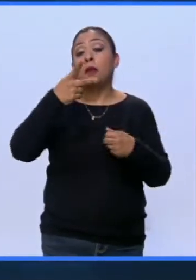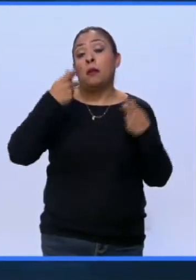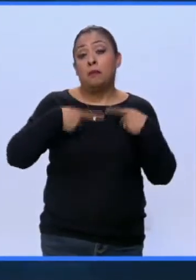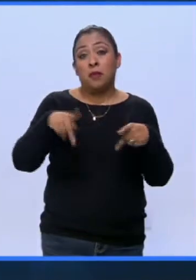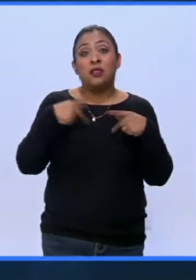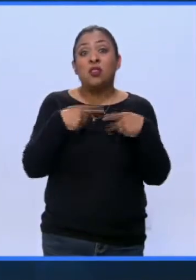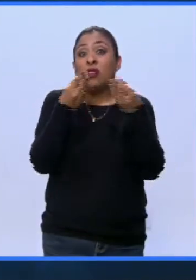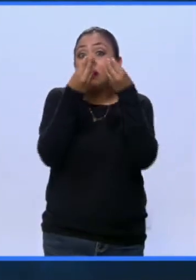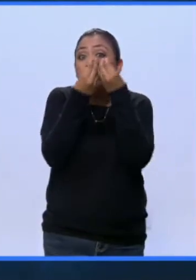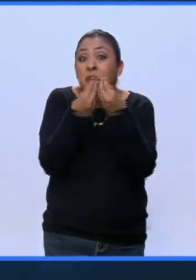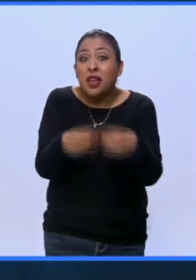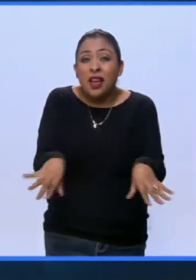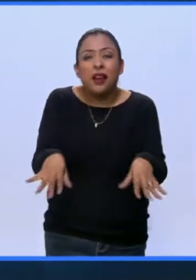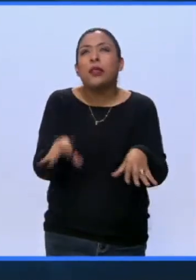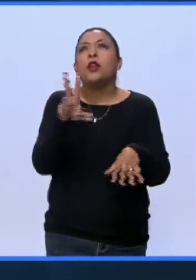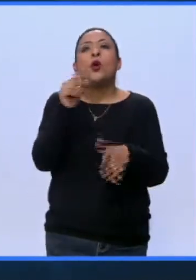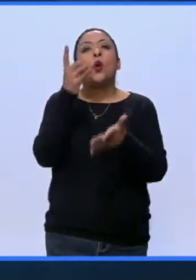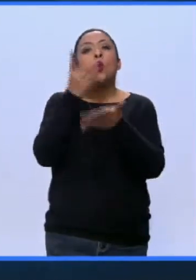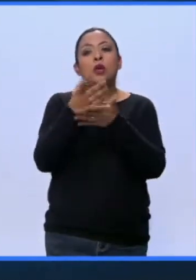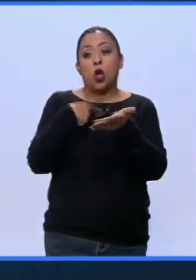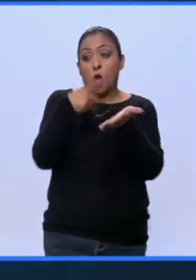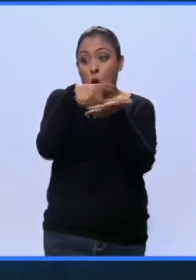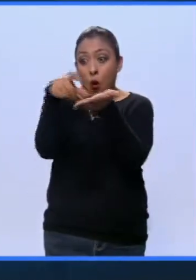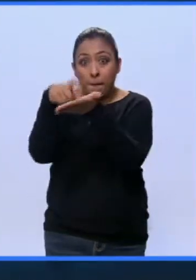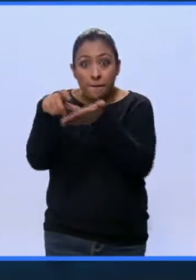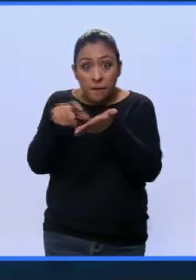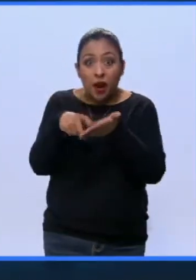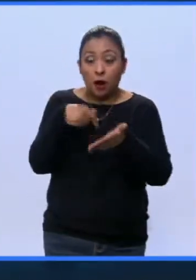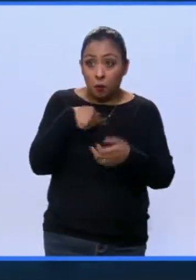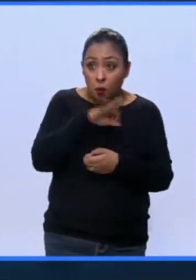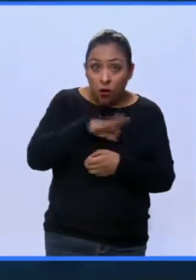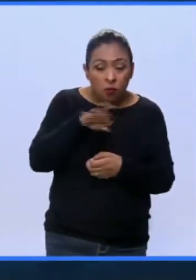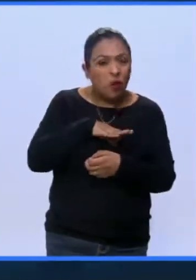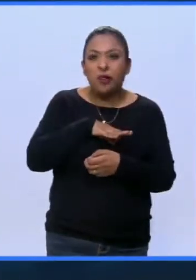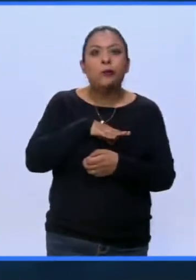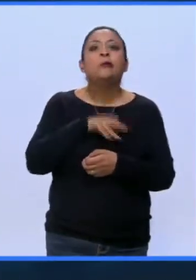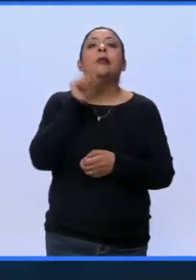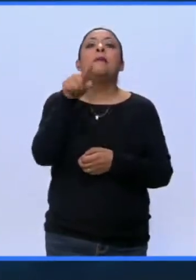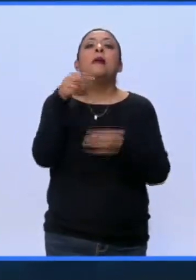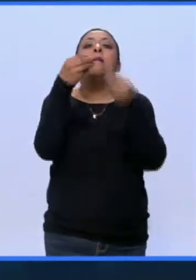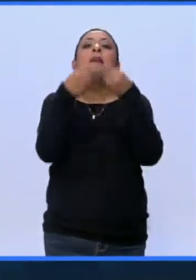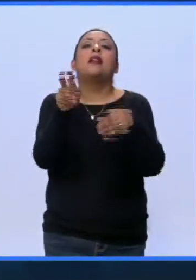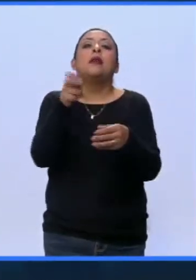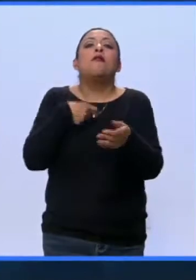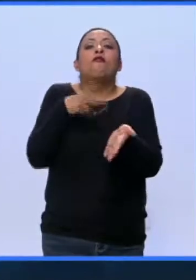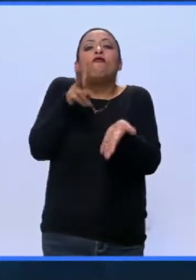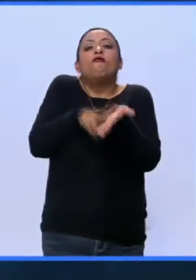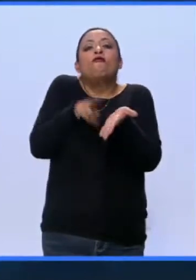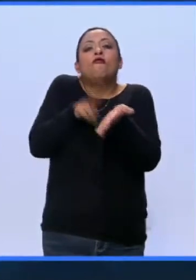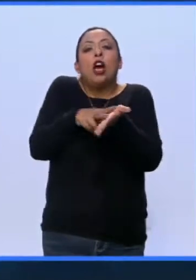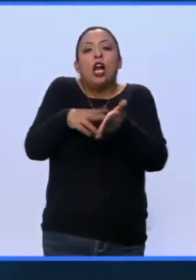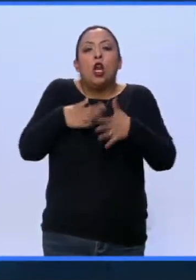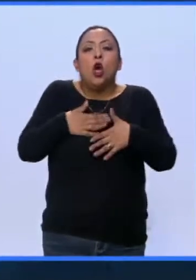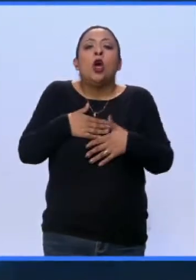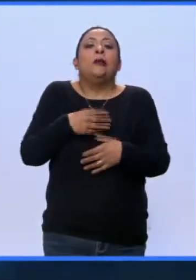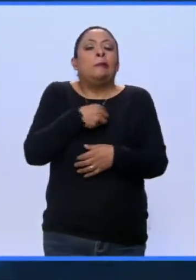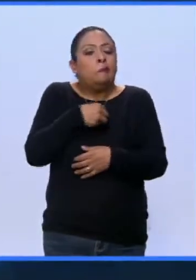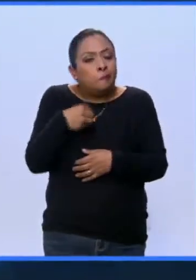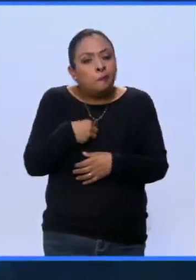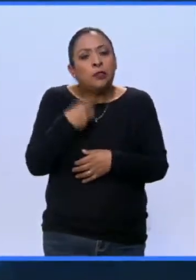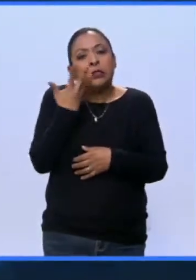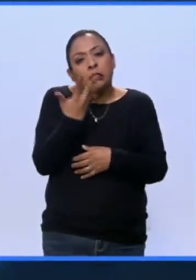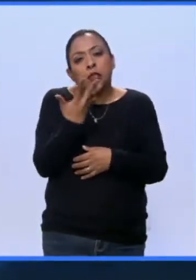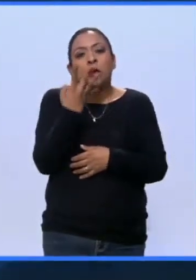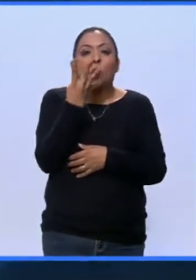o no solo su capacidad de adquisitir, o su capacidad de vida, está perdiendo su dignidad, está obligado a pasar 4 o 5 horas por un kilo de